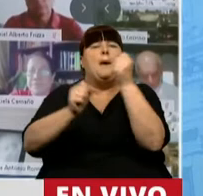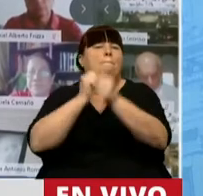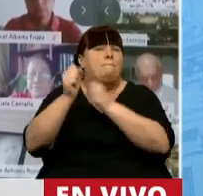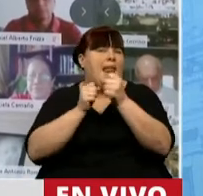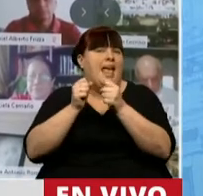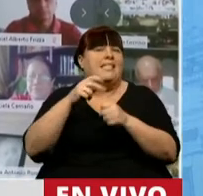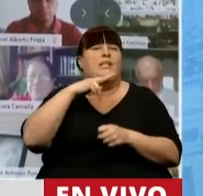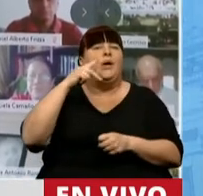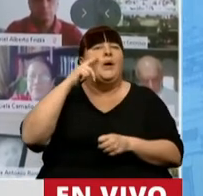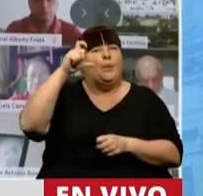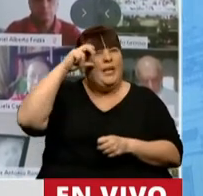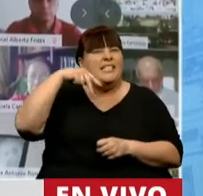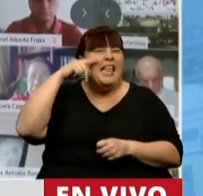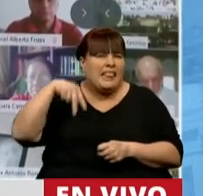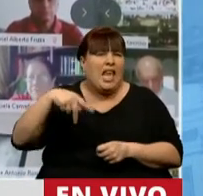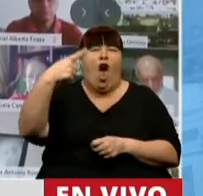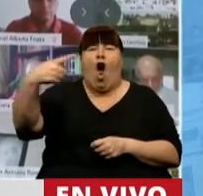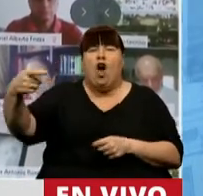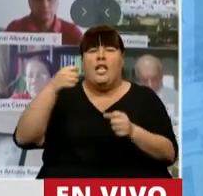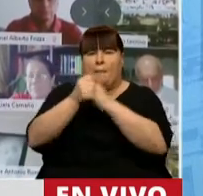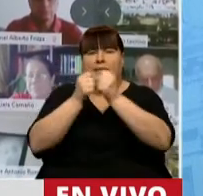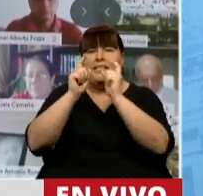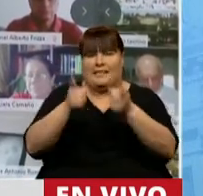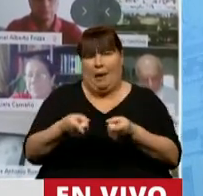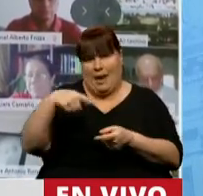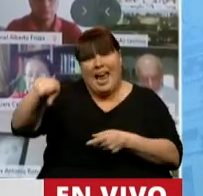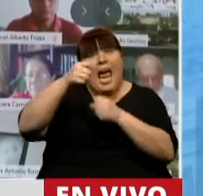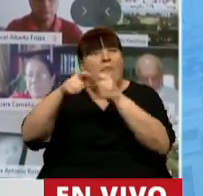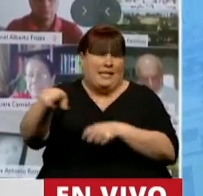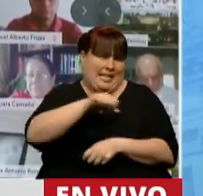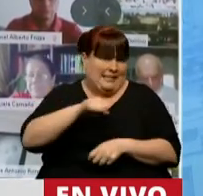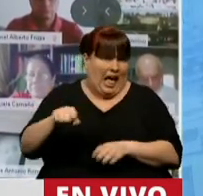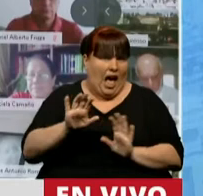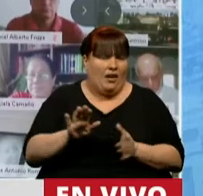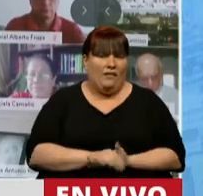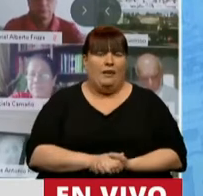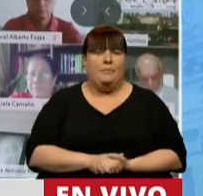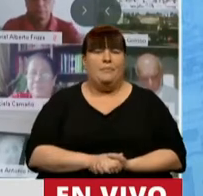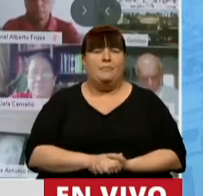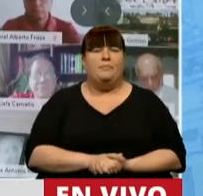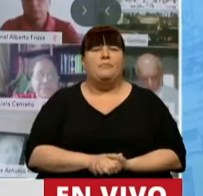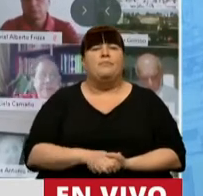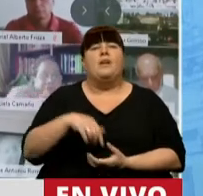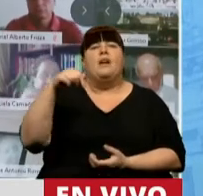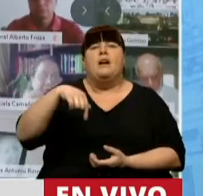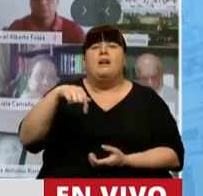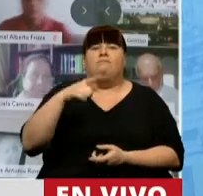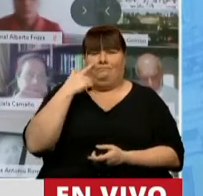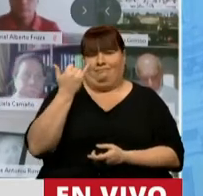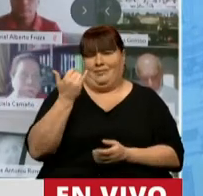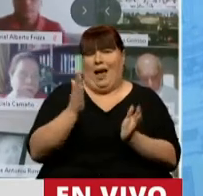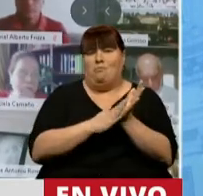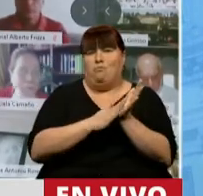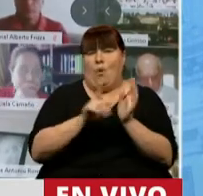como Vicentín y muchas otras empresas estafadoras. Entonces, digo, acá hay una prueba